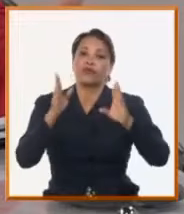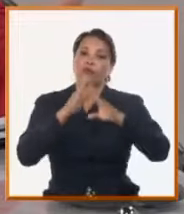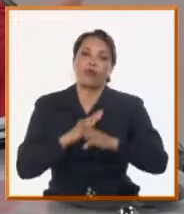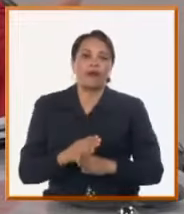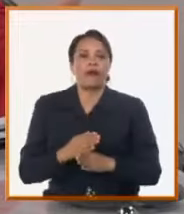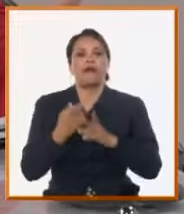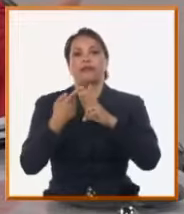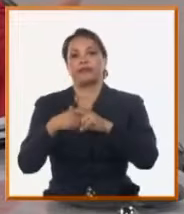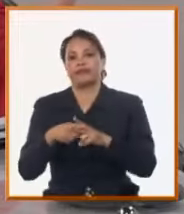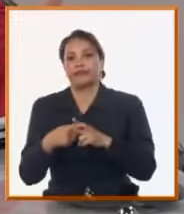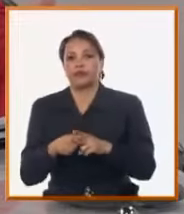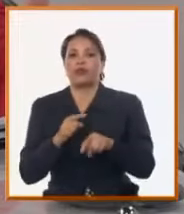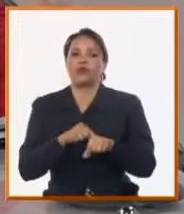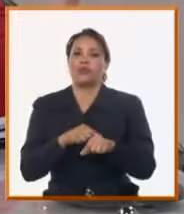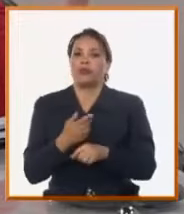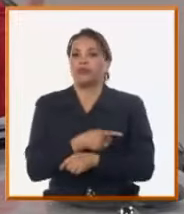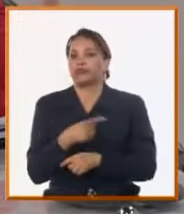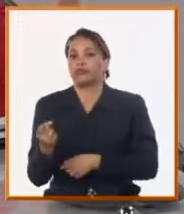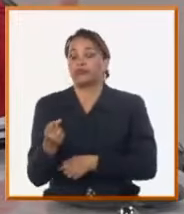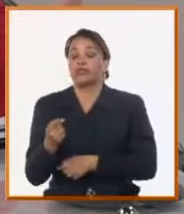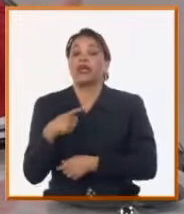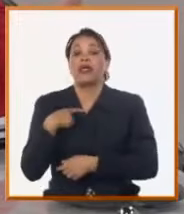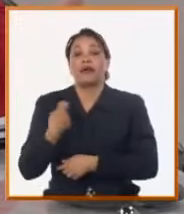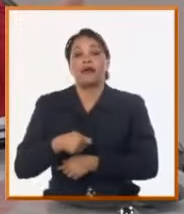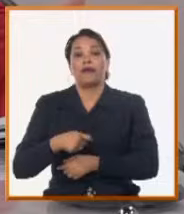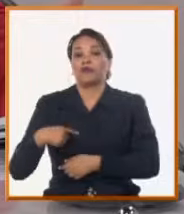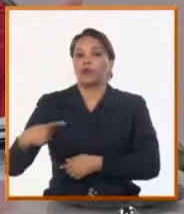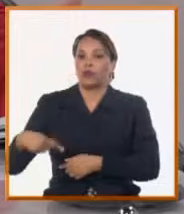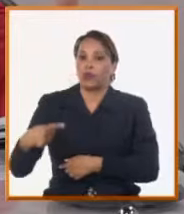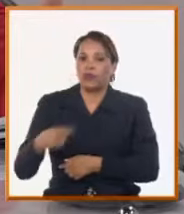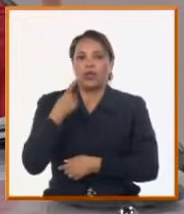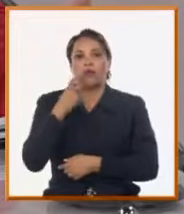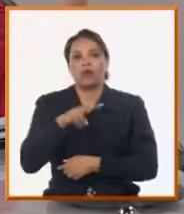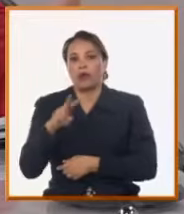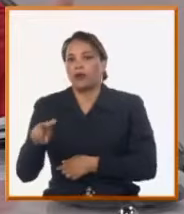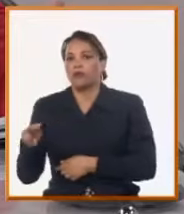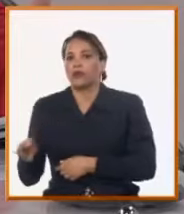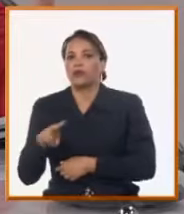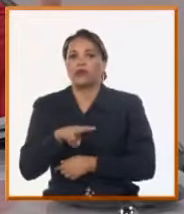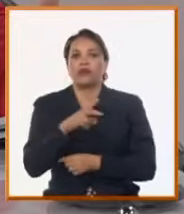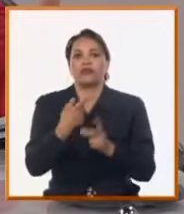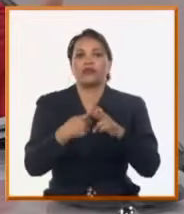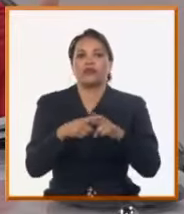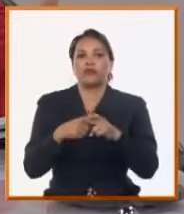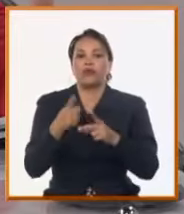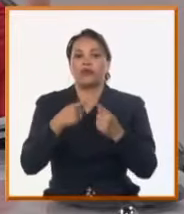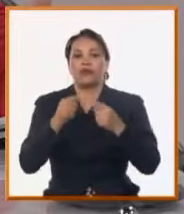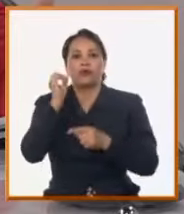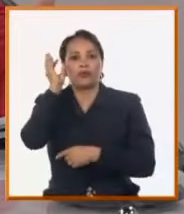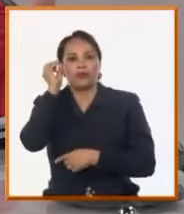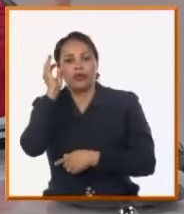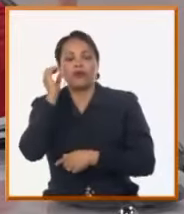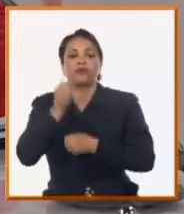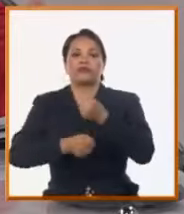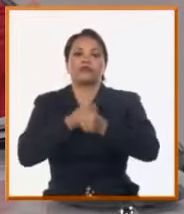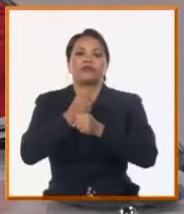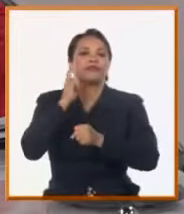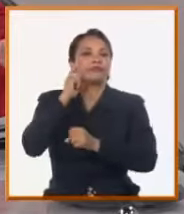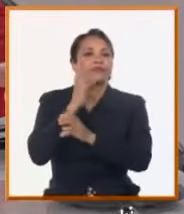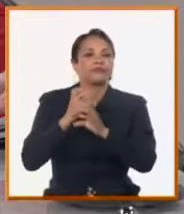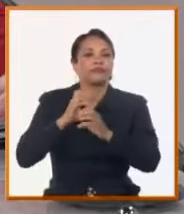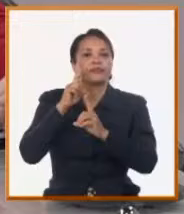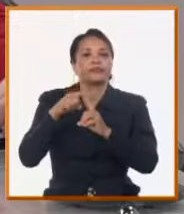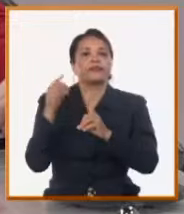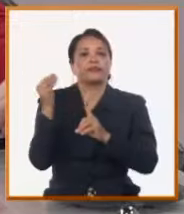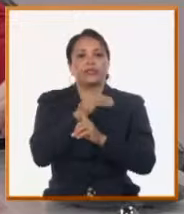poder acometerlos en un plazo lo más breve posible, hay que estar constantemente buscando soluciones con nuestros innovadores, utilizando la ciencia y la técnica para